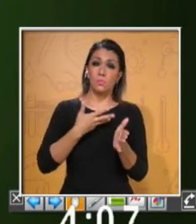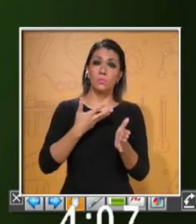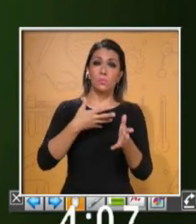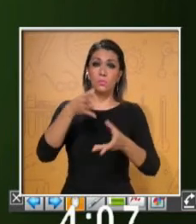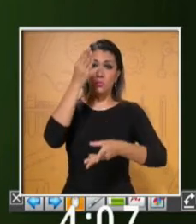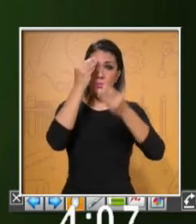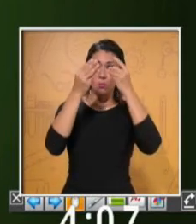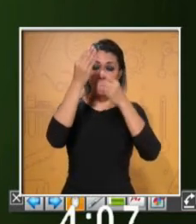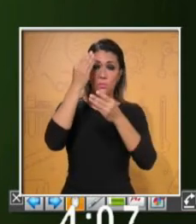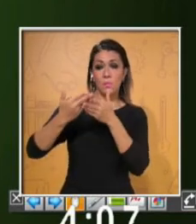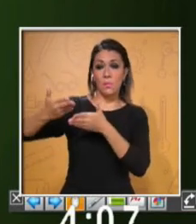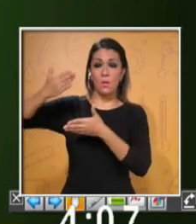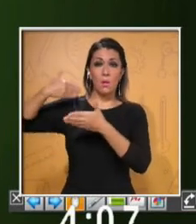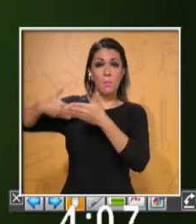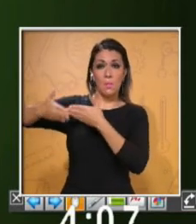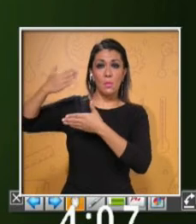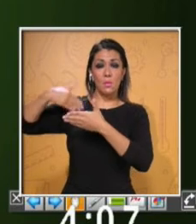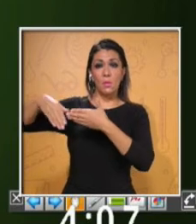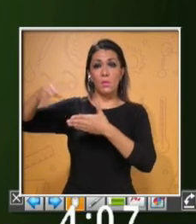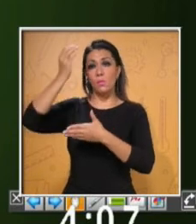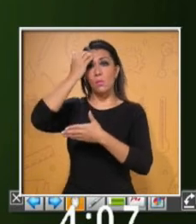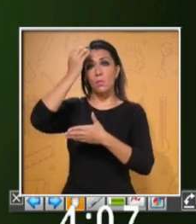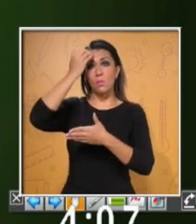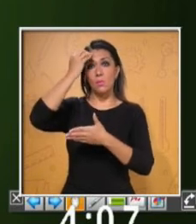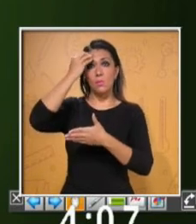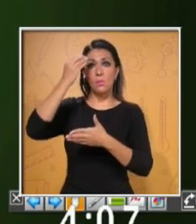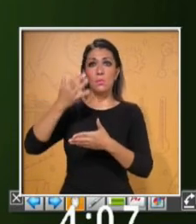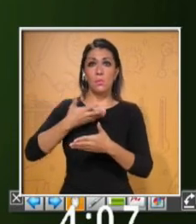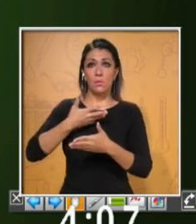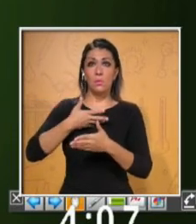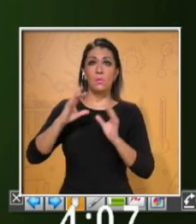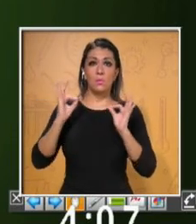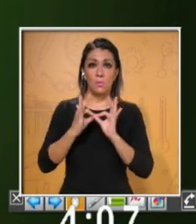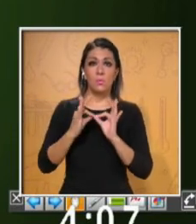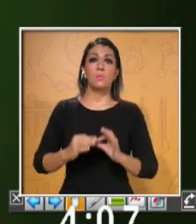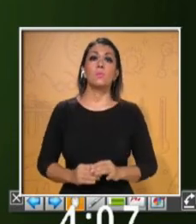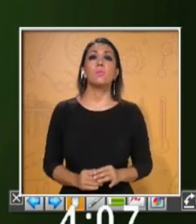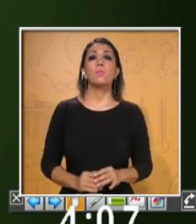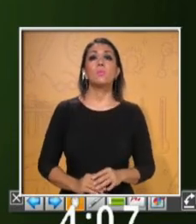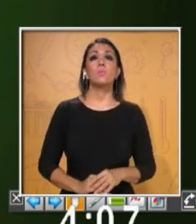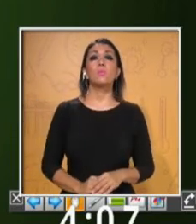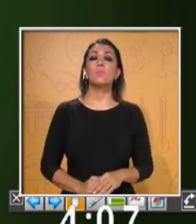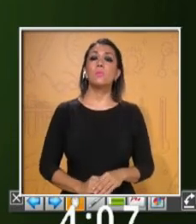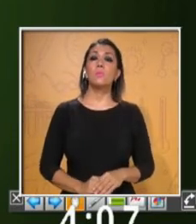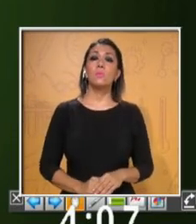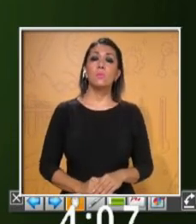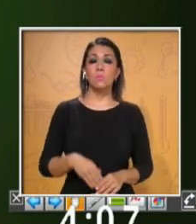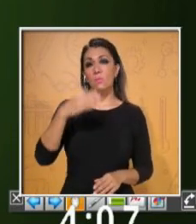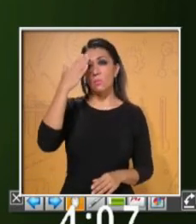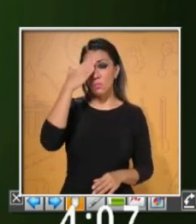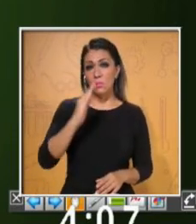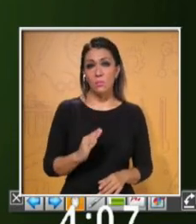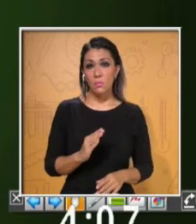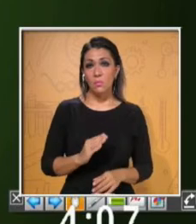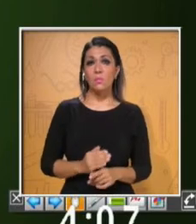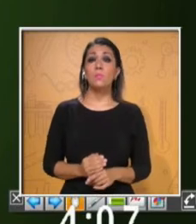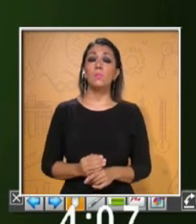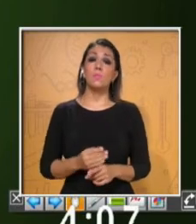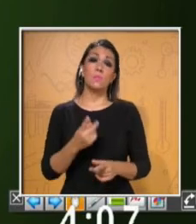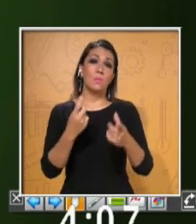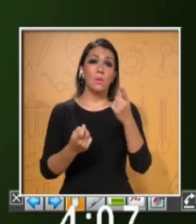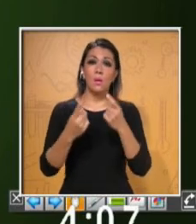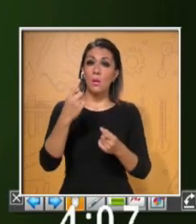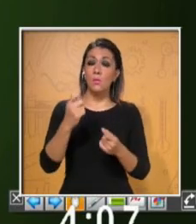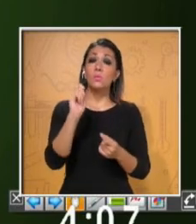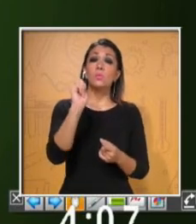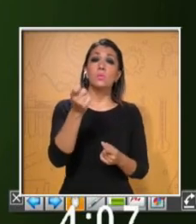aprendizaje previo o conocimiento previo. The definition of an oral presentation. Ya sabes cuál es la definición